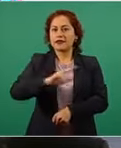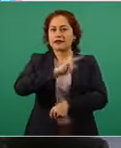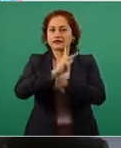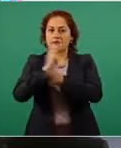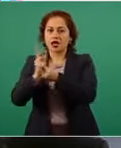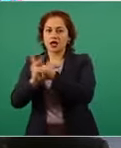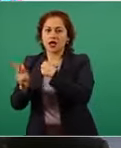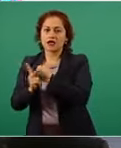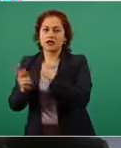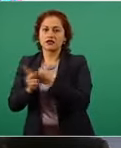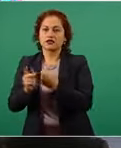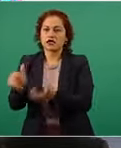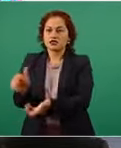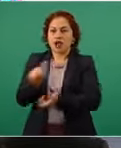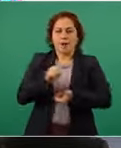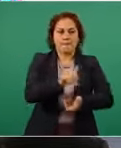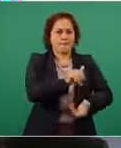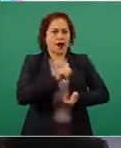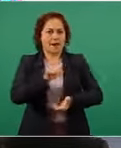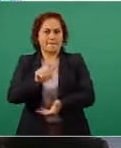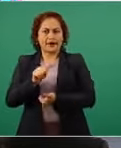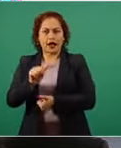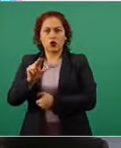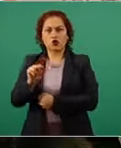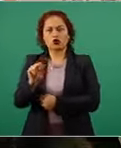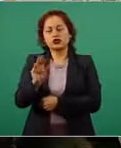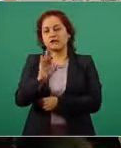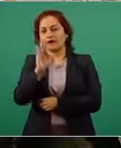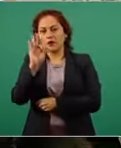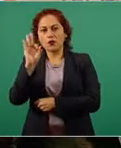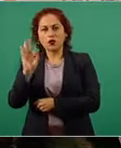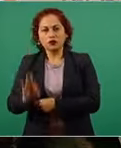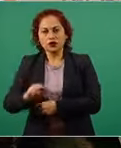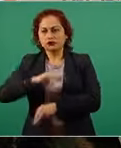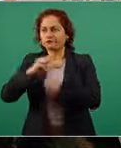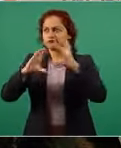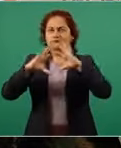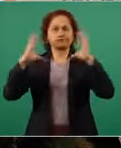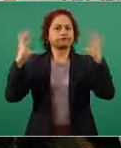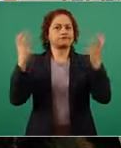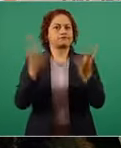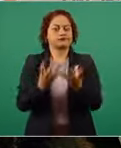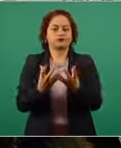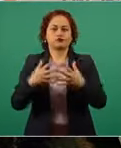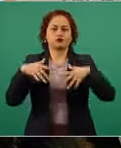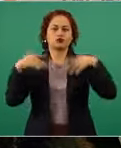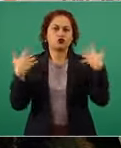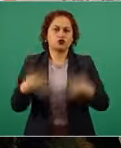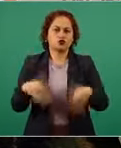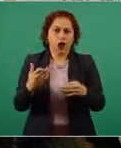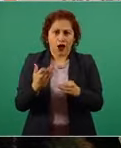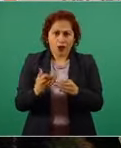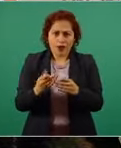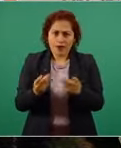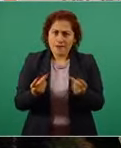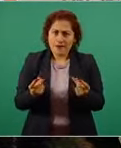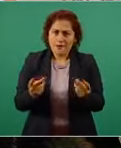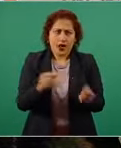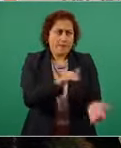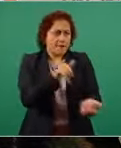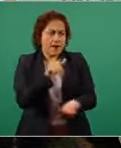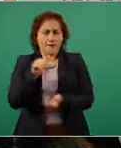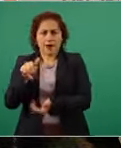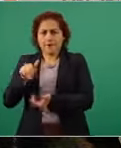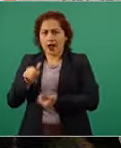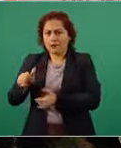el 80 por ciento de las vacunas del mundo. Lo peor, se está acelerando. Lo